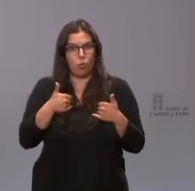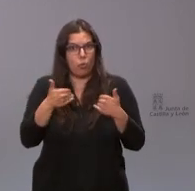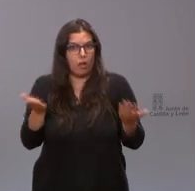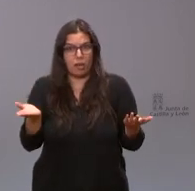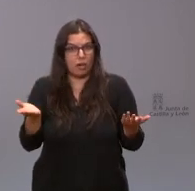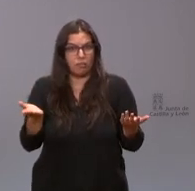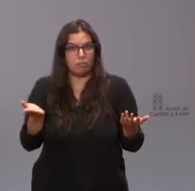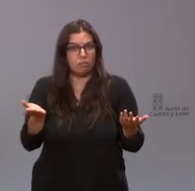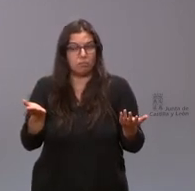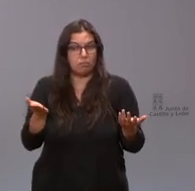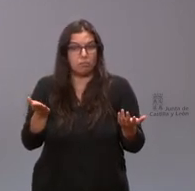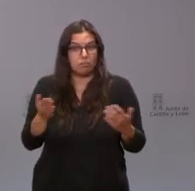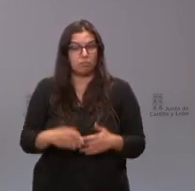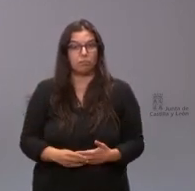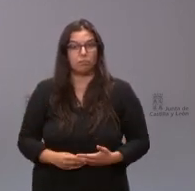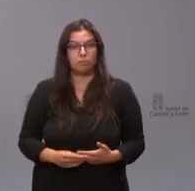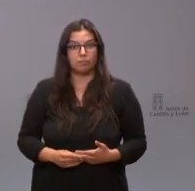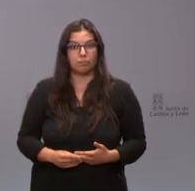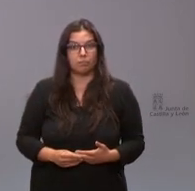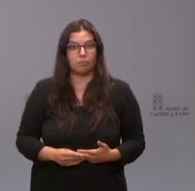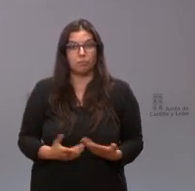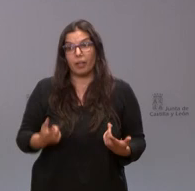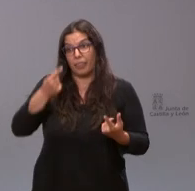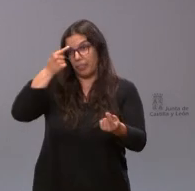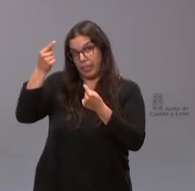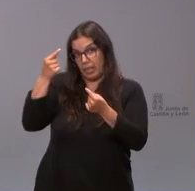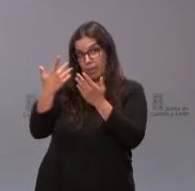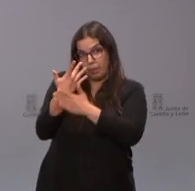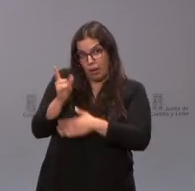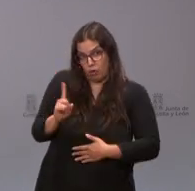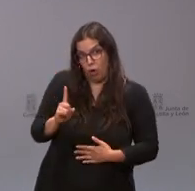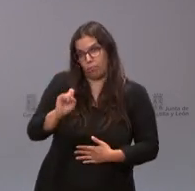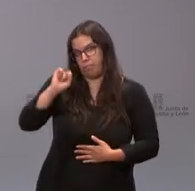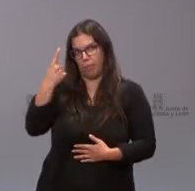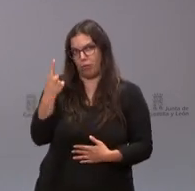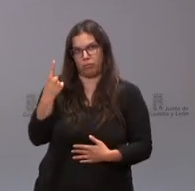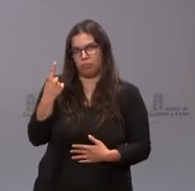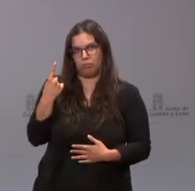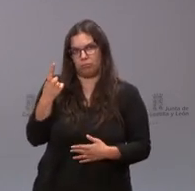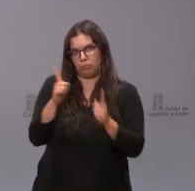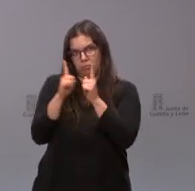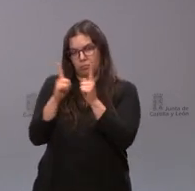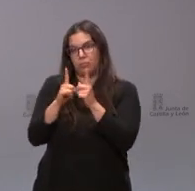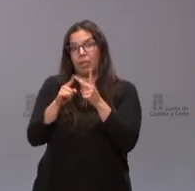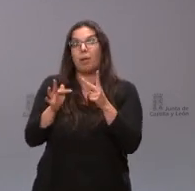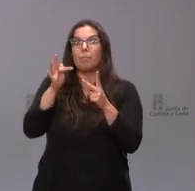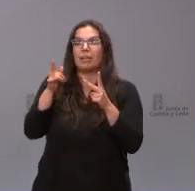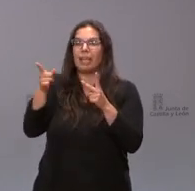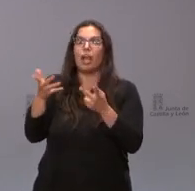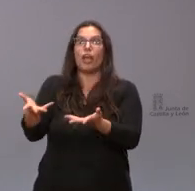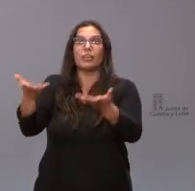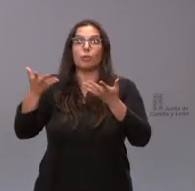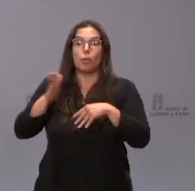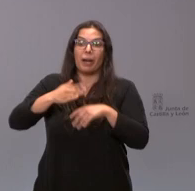que estiman oportuno realizar detalladas no fueron eso para empezar y lo segundo él no estaba a disposición de todos